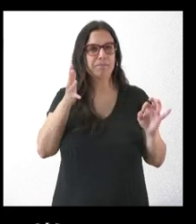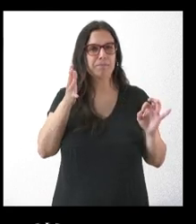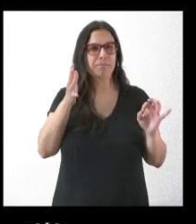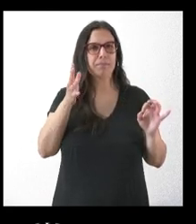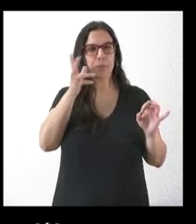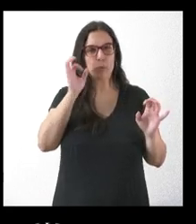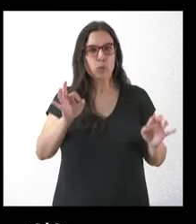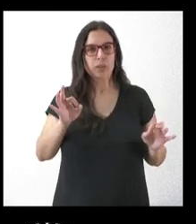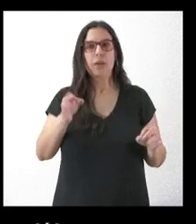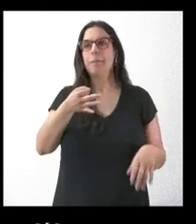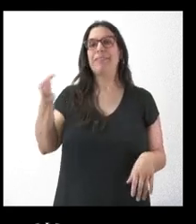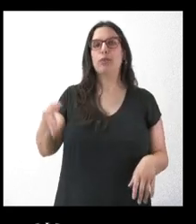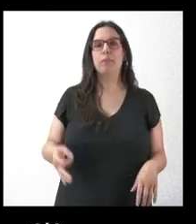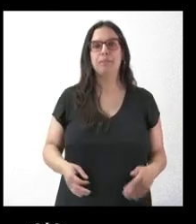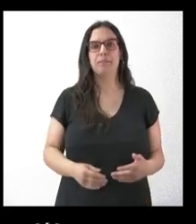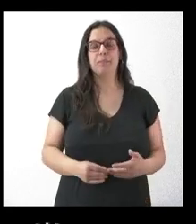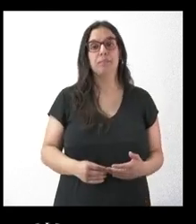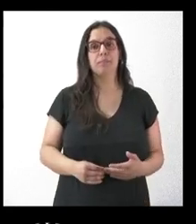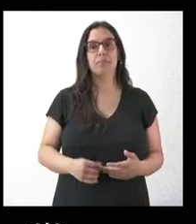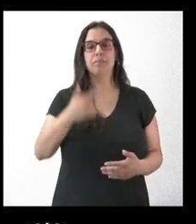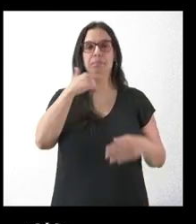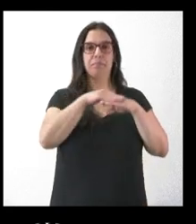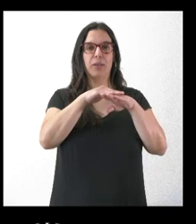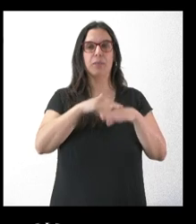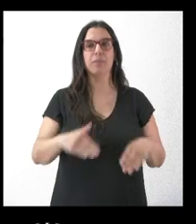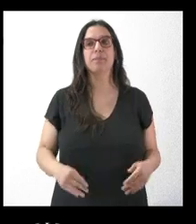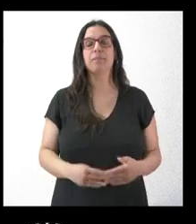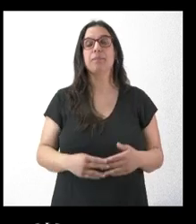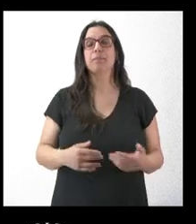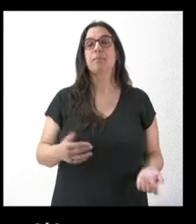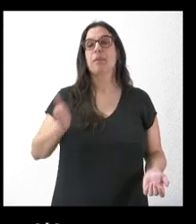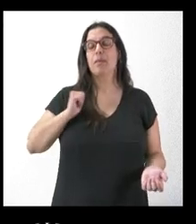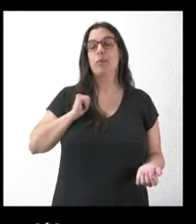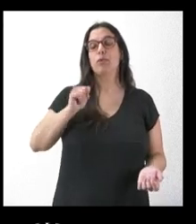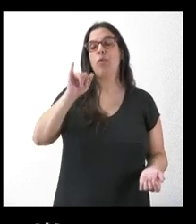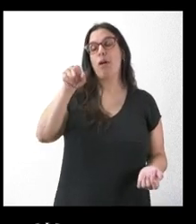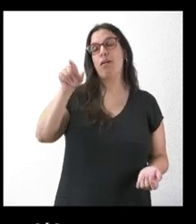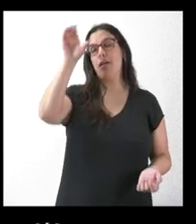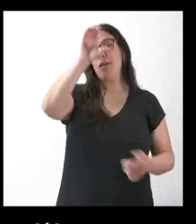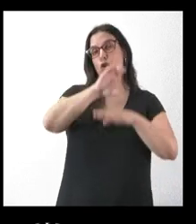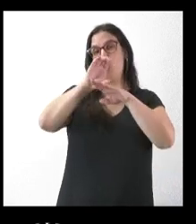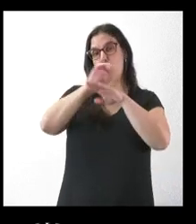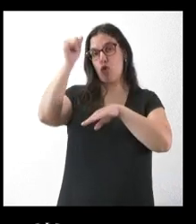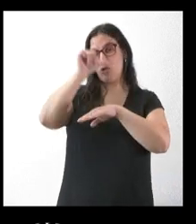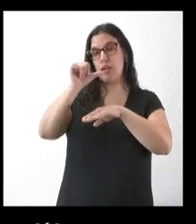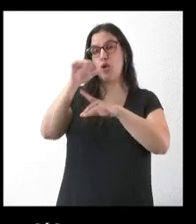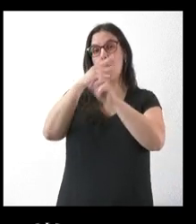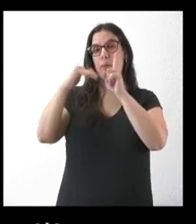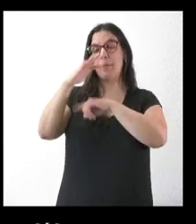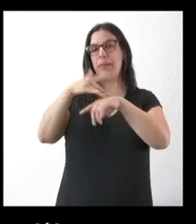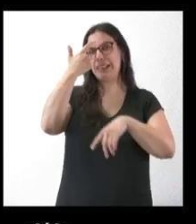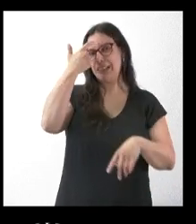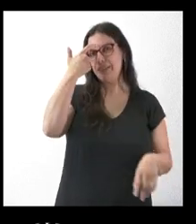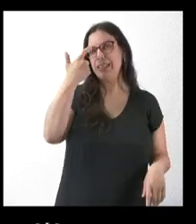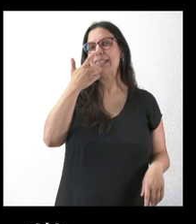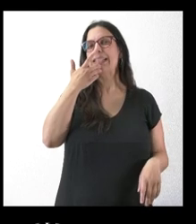Ahora sí. Sí, perfectamente, tú oímos. Disculpas. Aprovechar la presencia del Consejo del Medio Ambiente para saber si hay